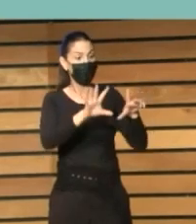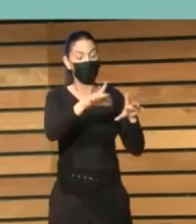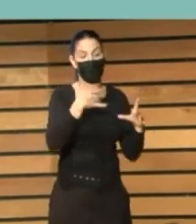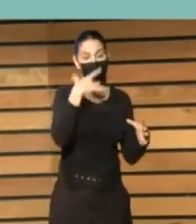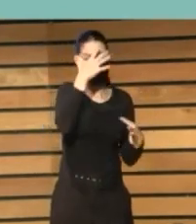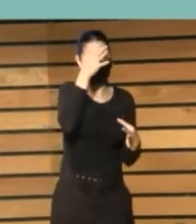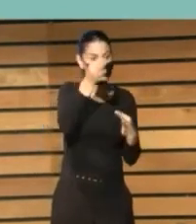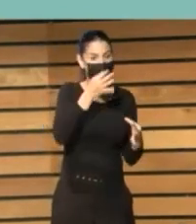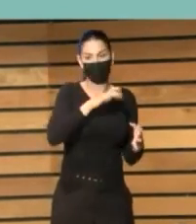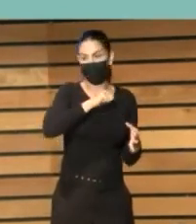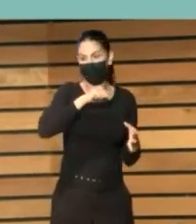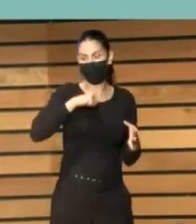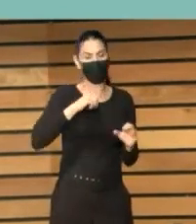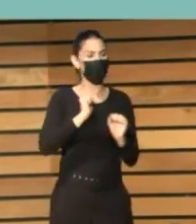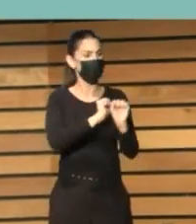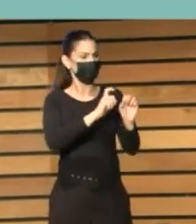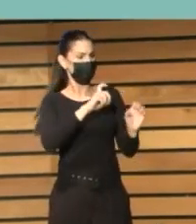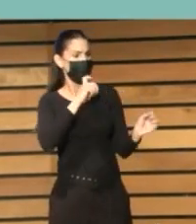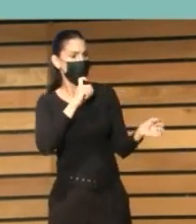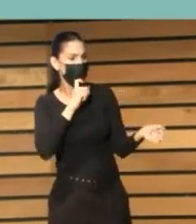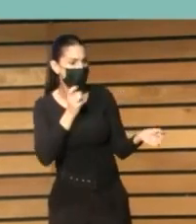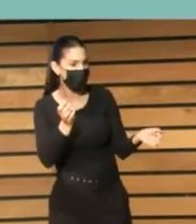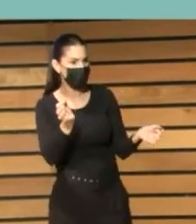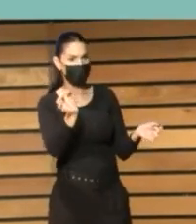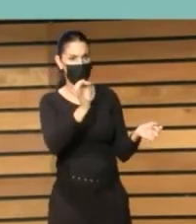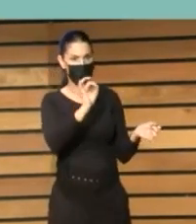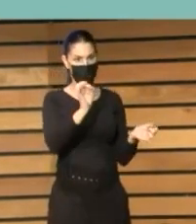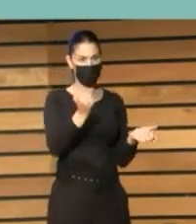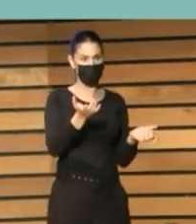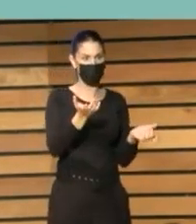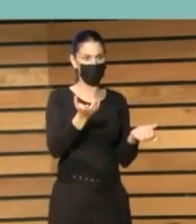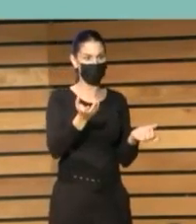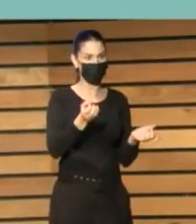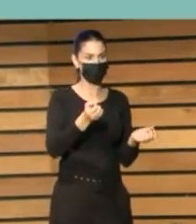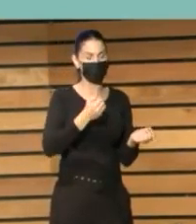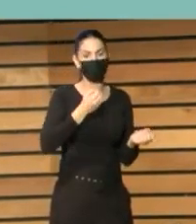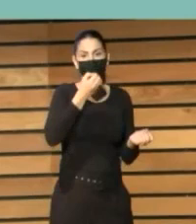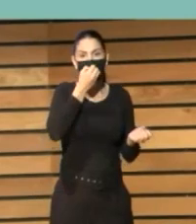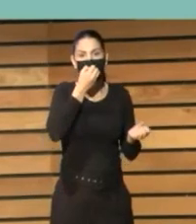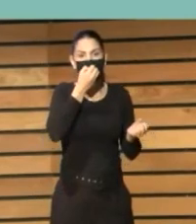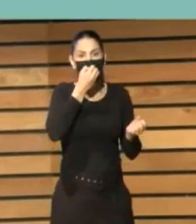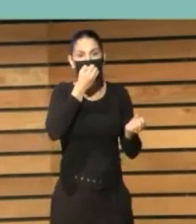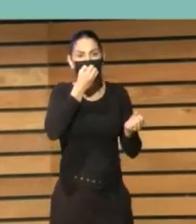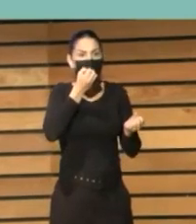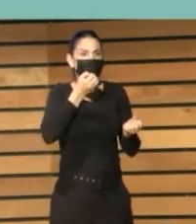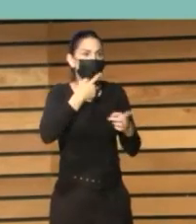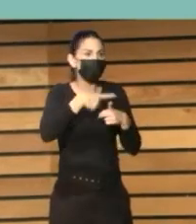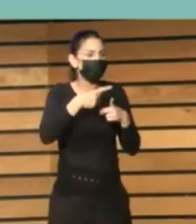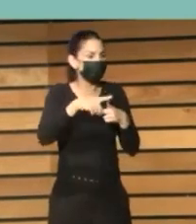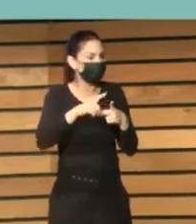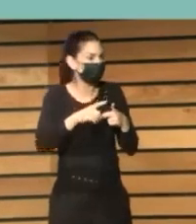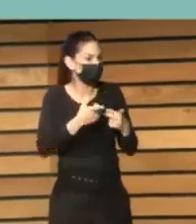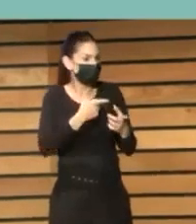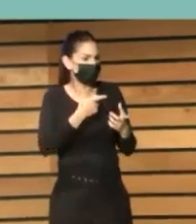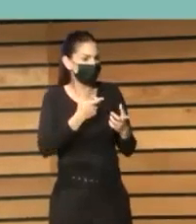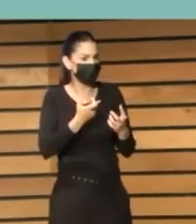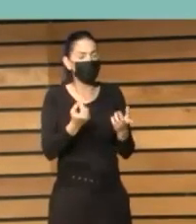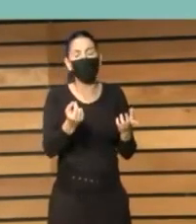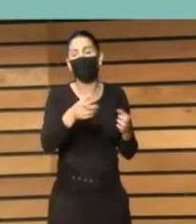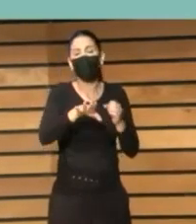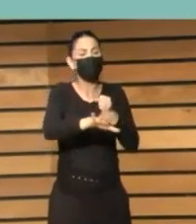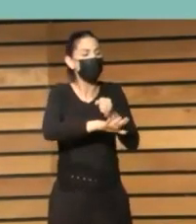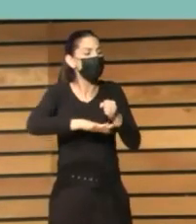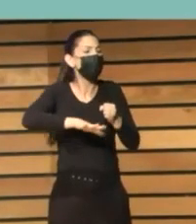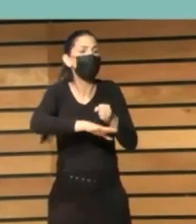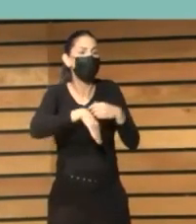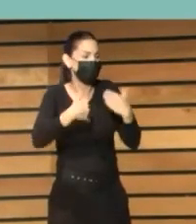los datos personales, preocuparse del bienestar digital propio, etcétera, la solución de problemas. Entonces,